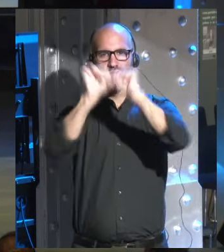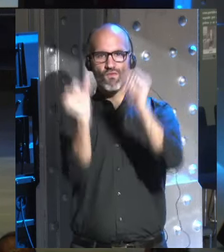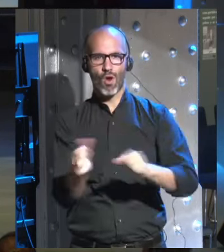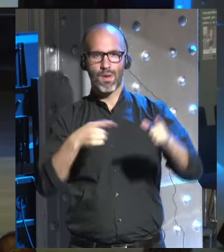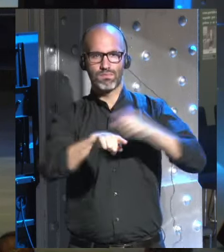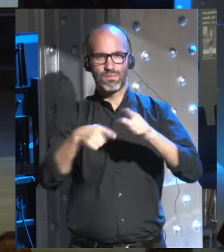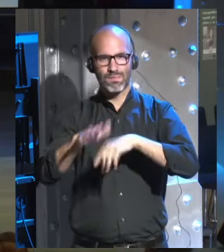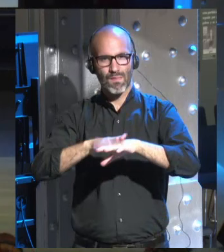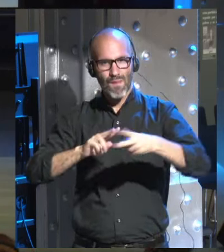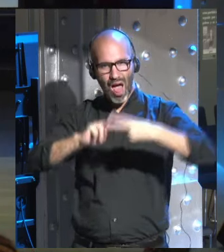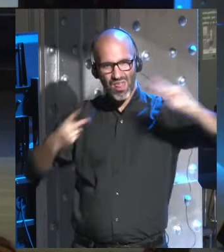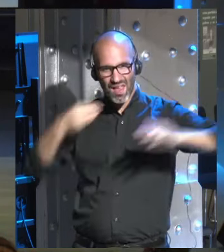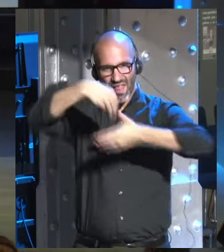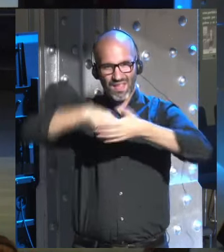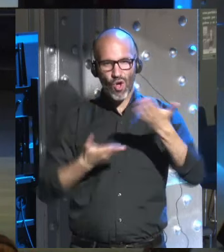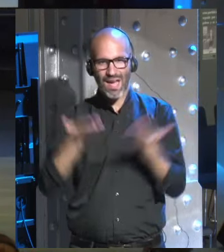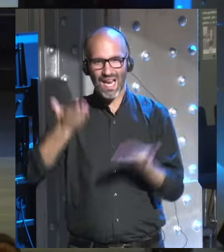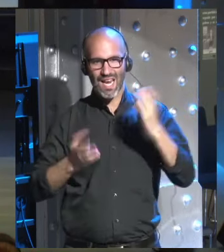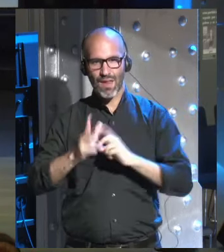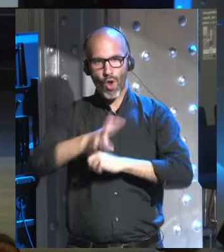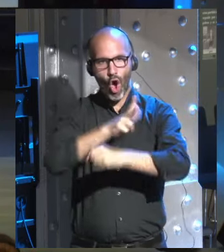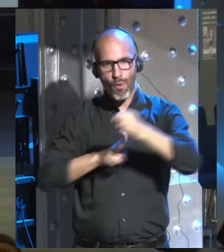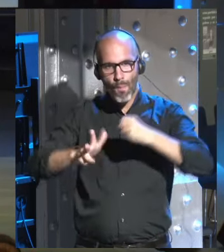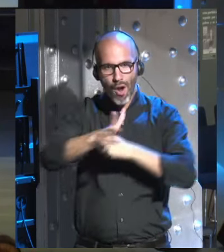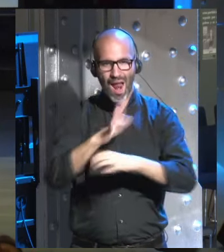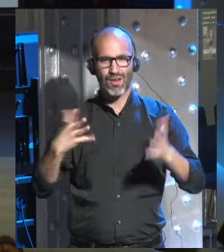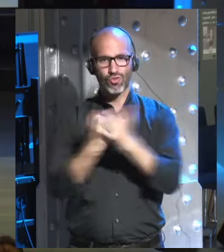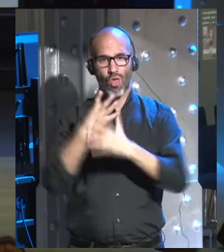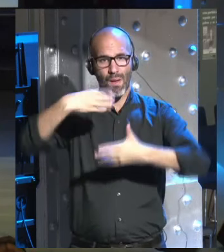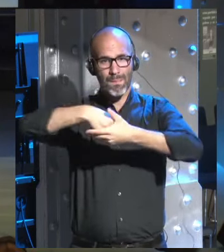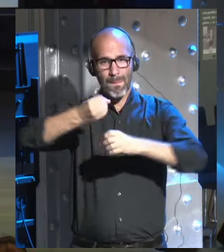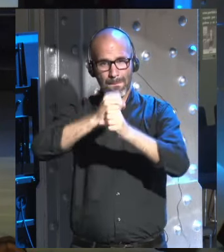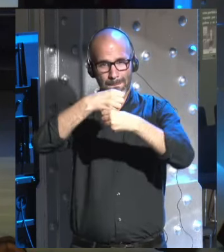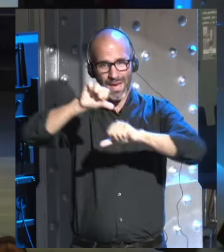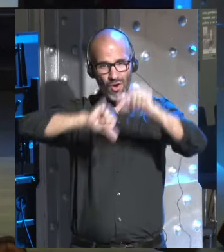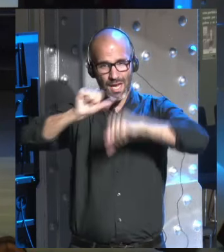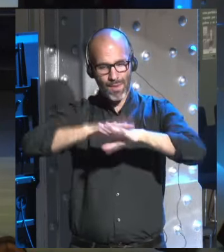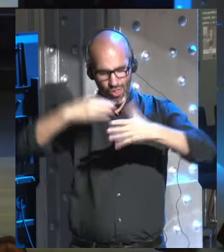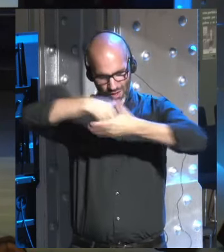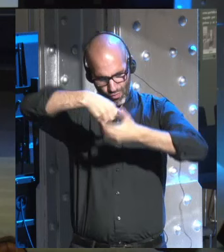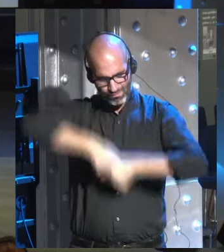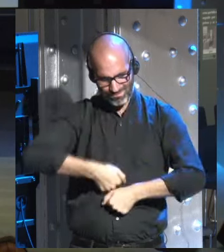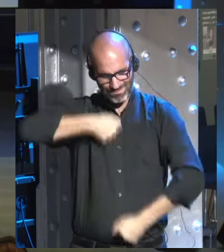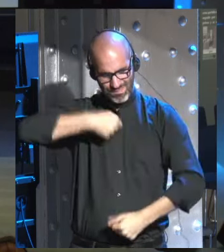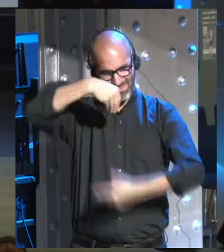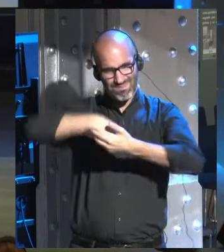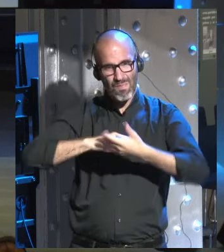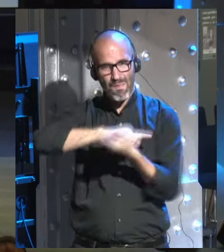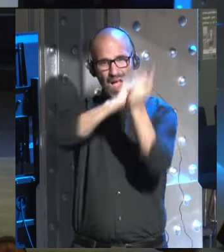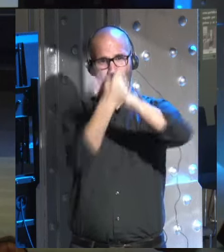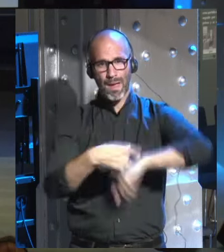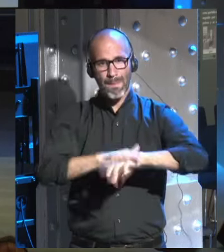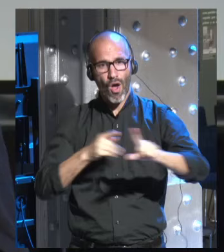ADN, en el equilibrio hormonal, en el sistema bioquímico, para poder producir todo tipo de nuevos